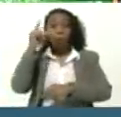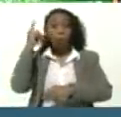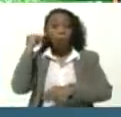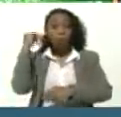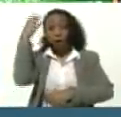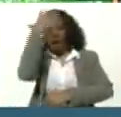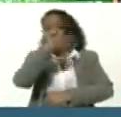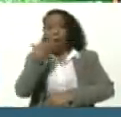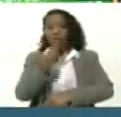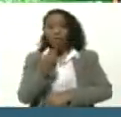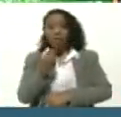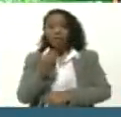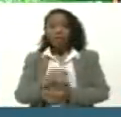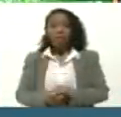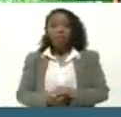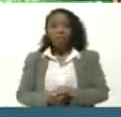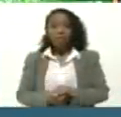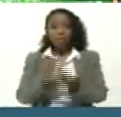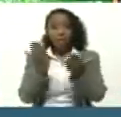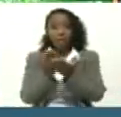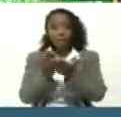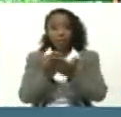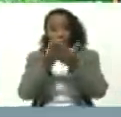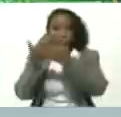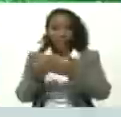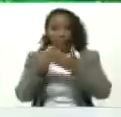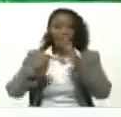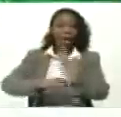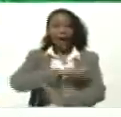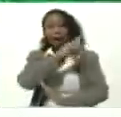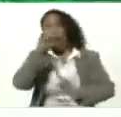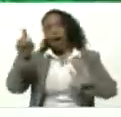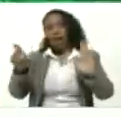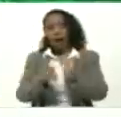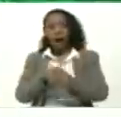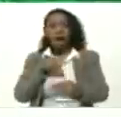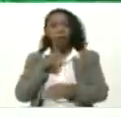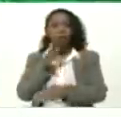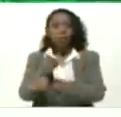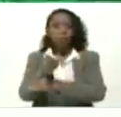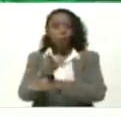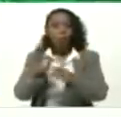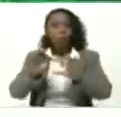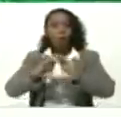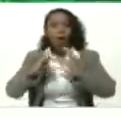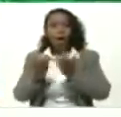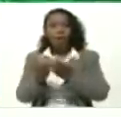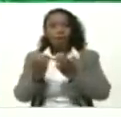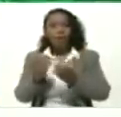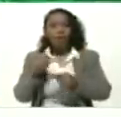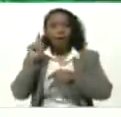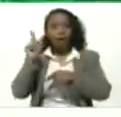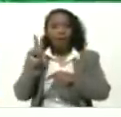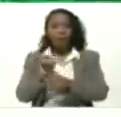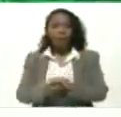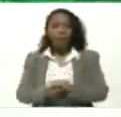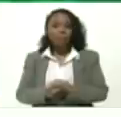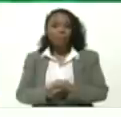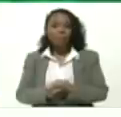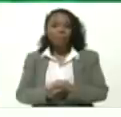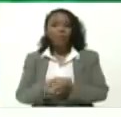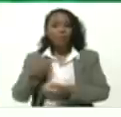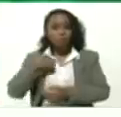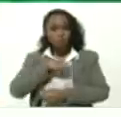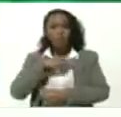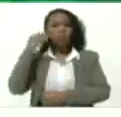Jóvenes Y estudiantes En general A sus aulas De clase El regreso Lo pensamos